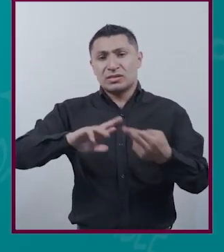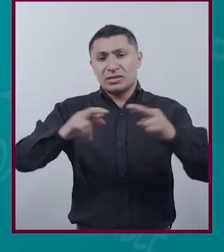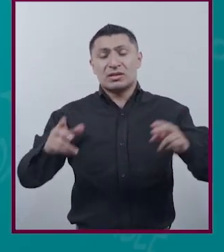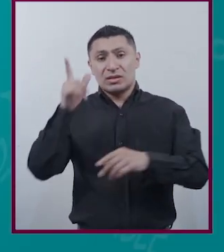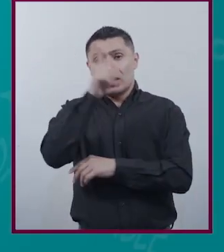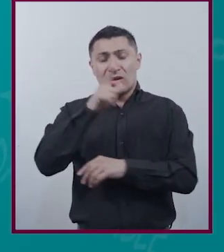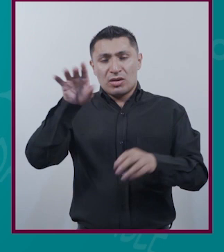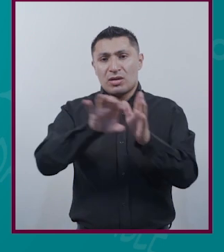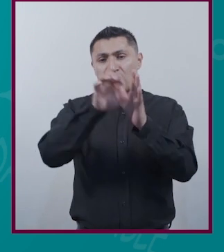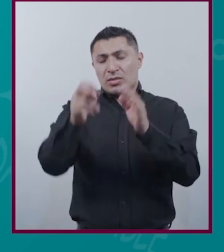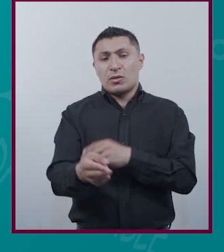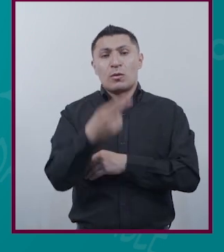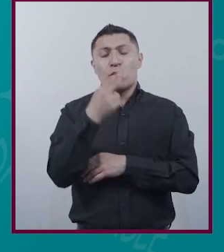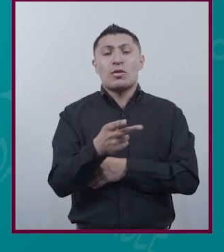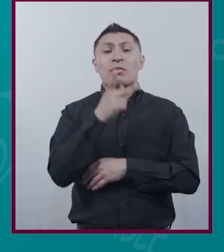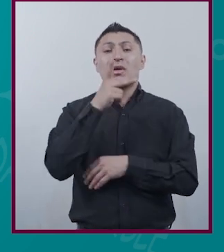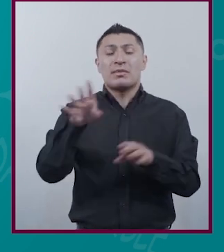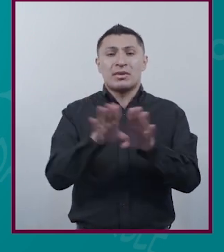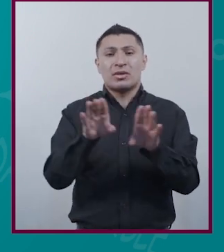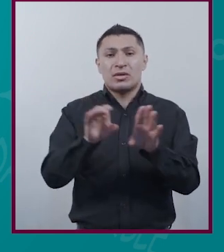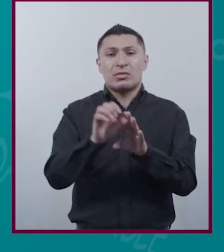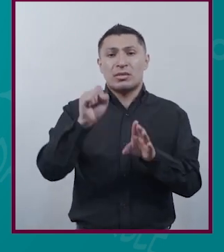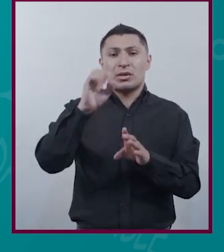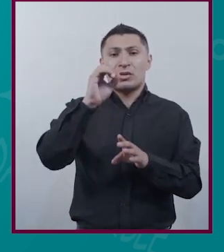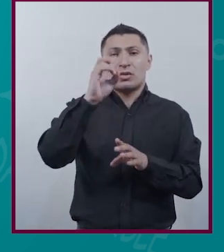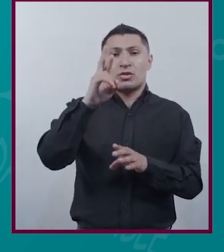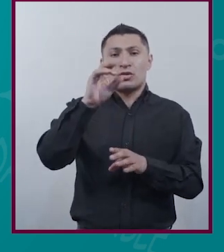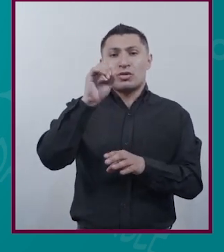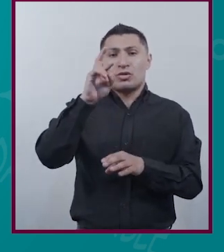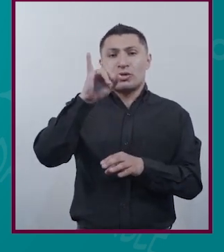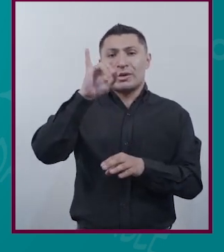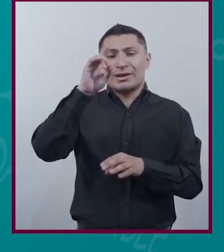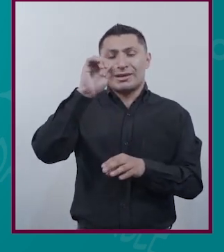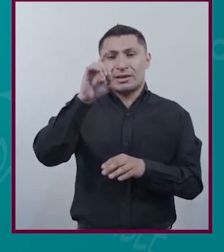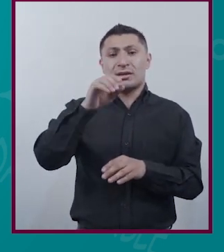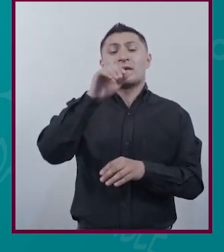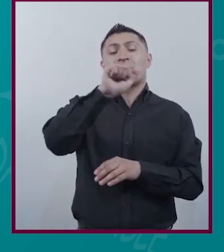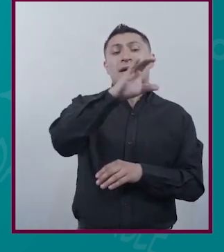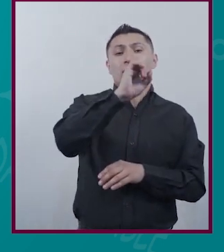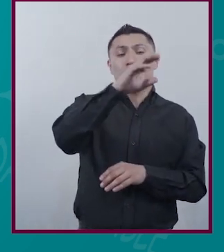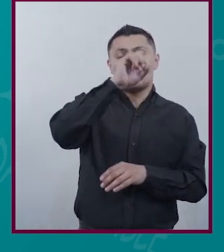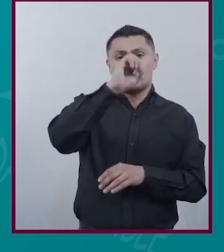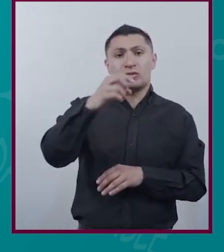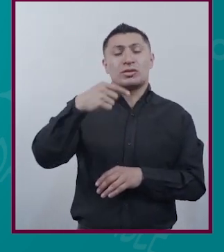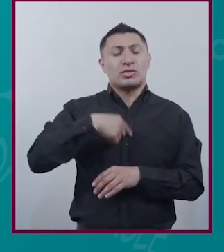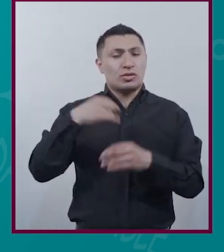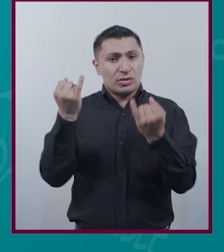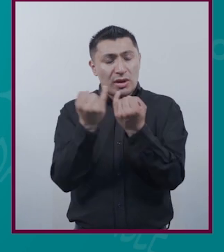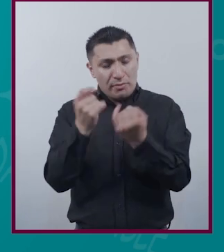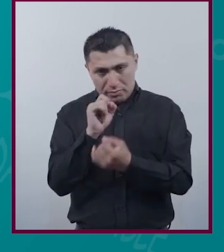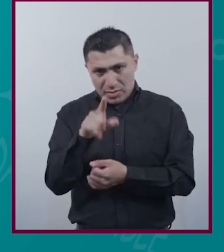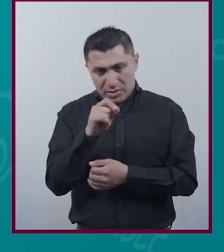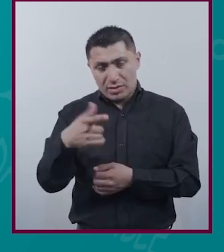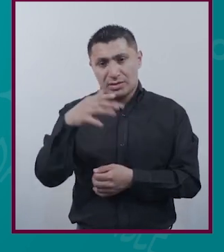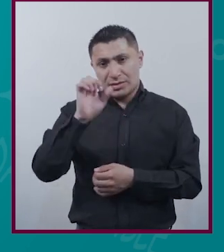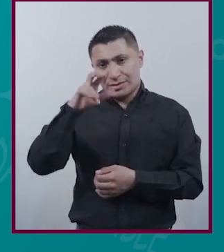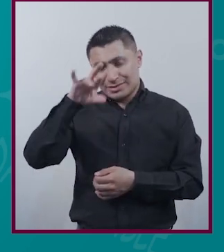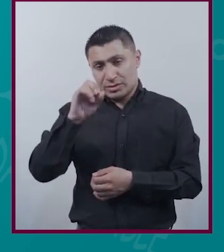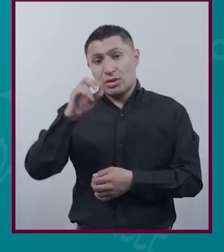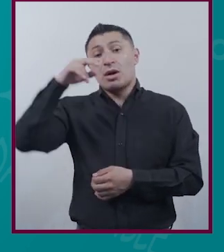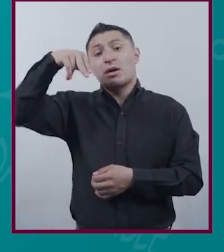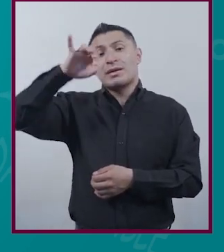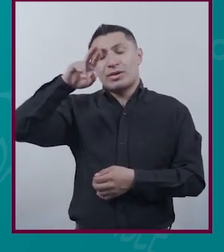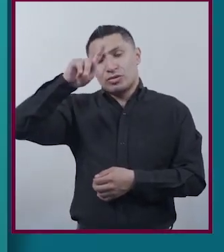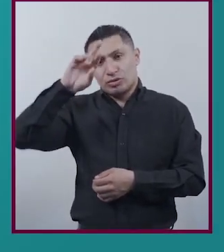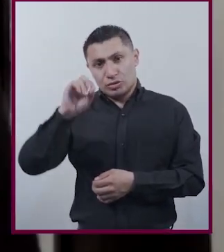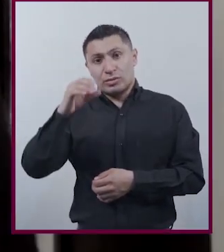Por ejemplo En el uso De términos Como sororidad Acoso Me too Hashtag Me too El género Neutro Y el plural